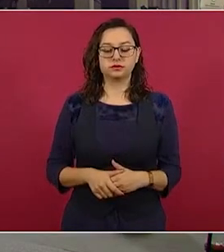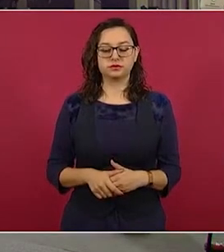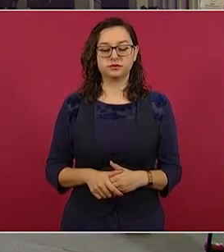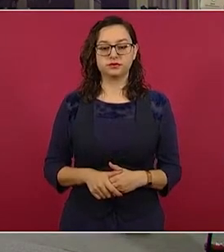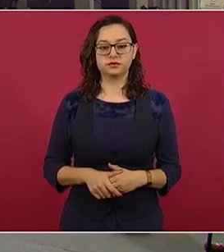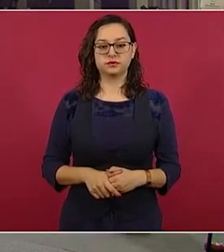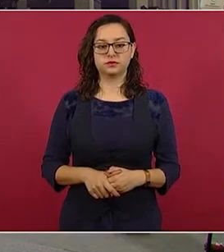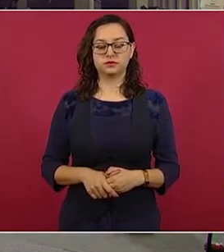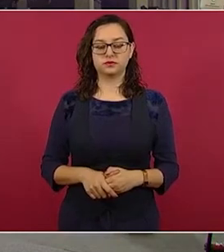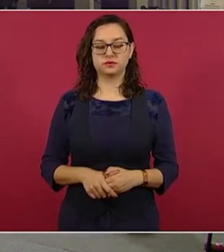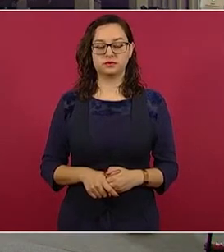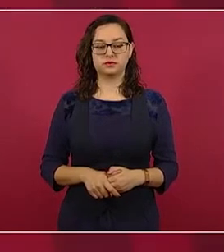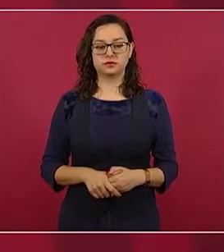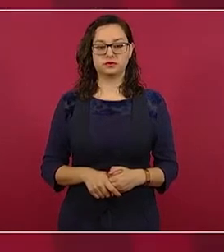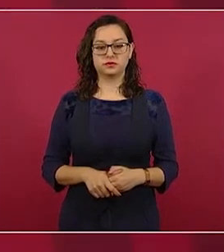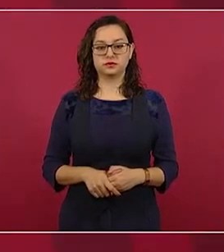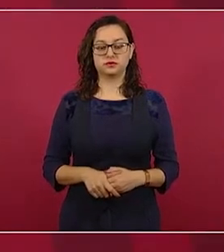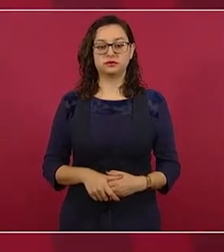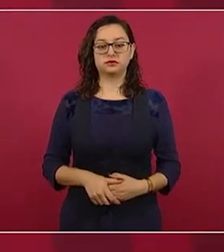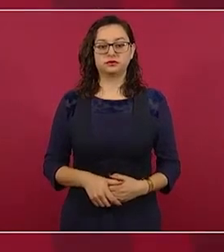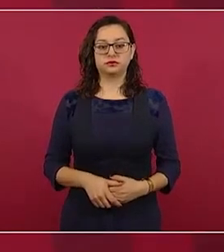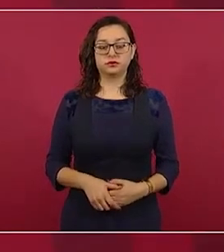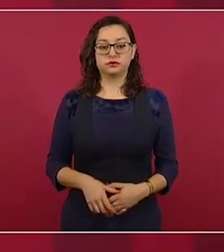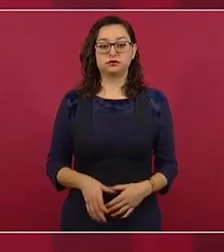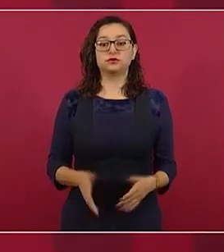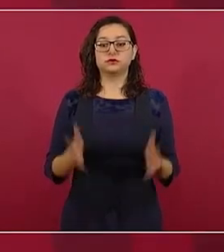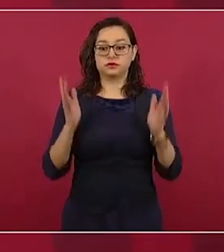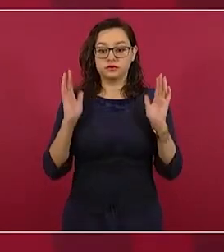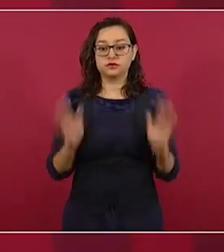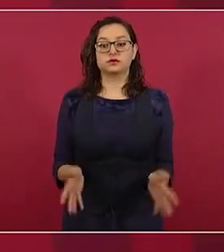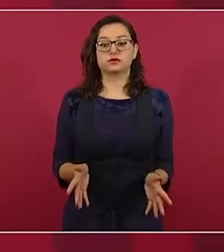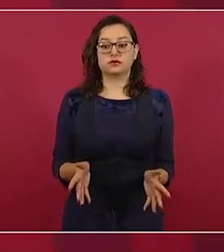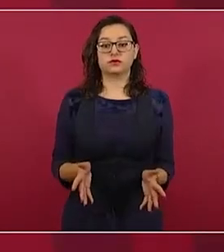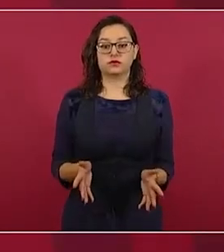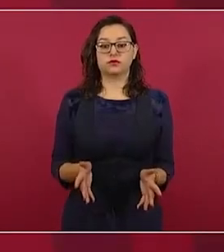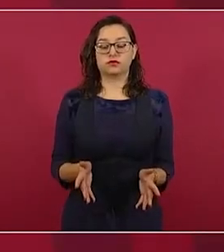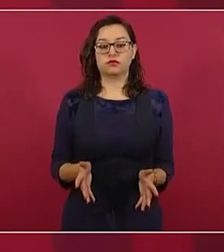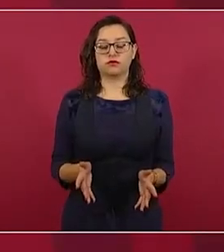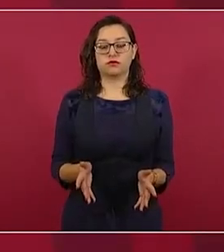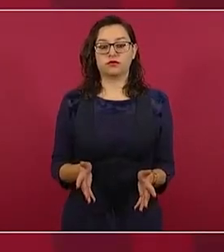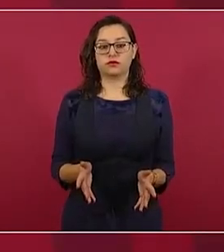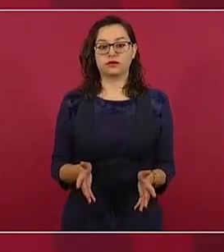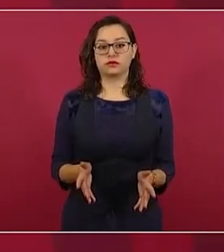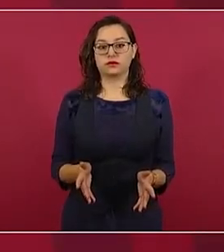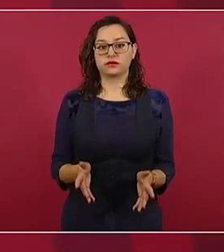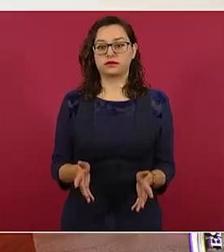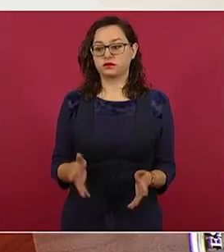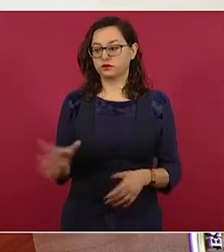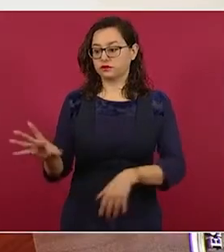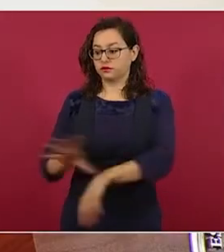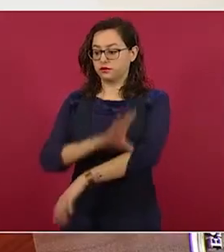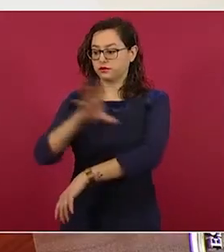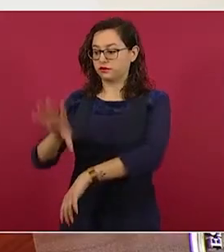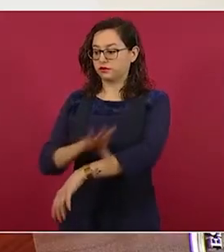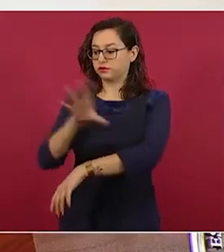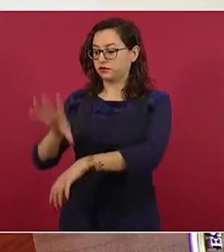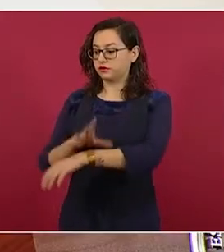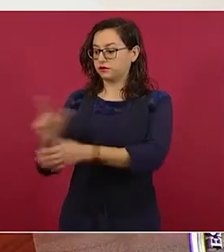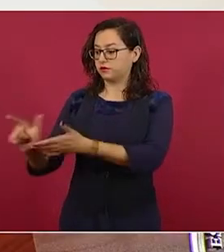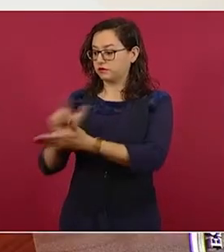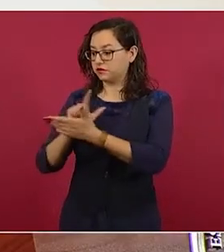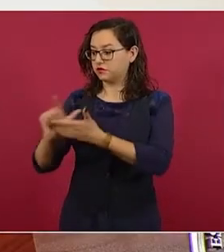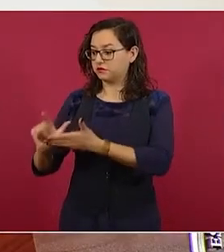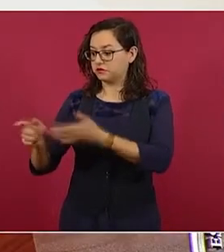Vamos a hacer, ya somos más productores de energía limpia que Estados